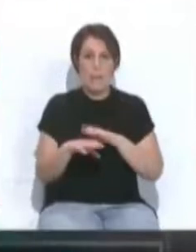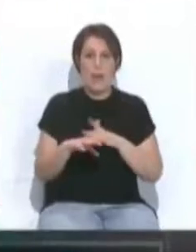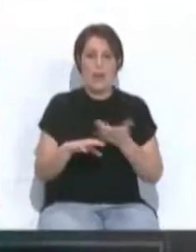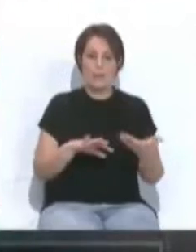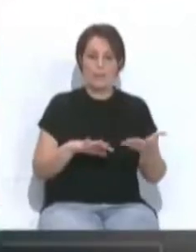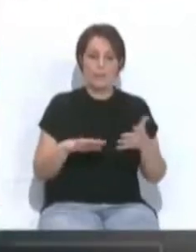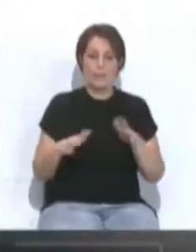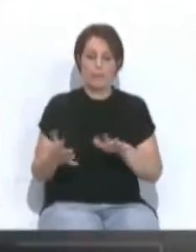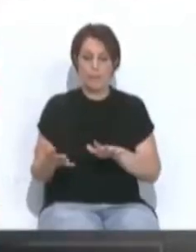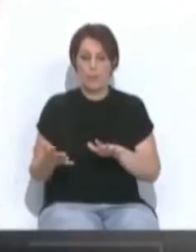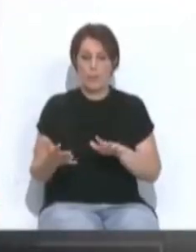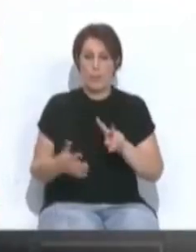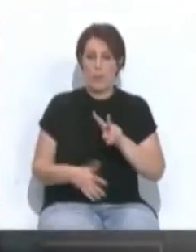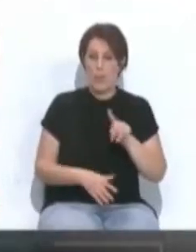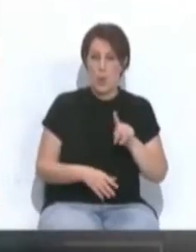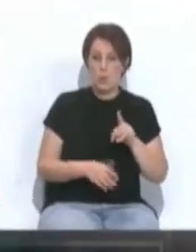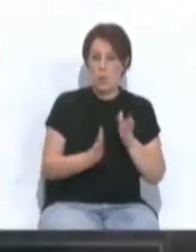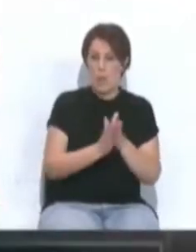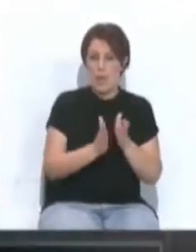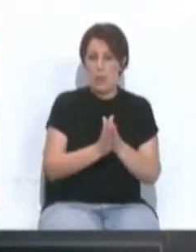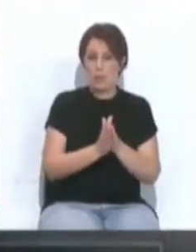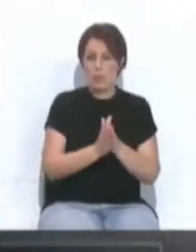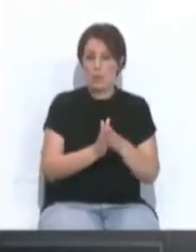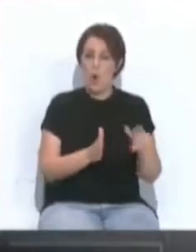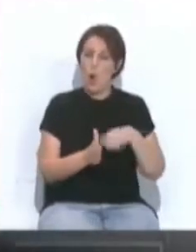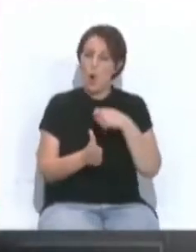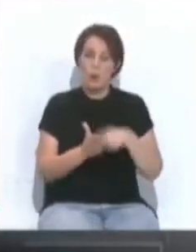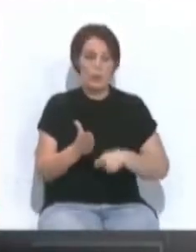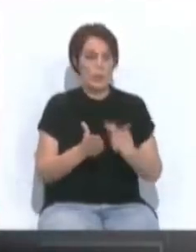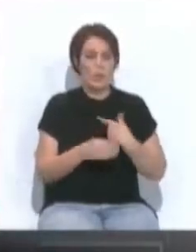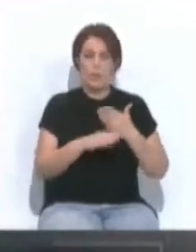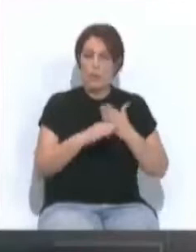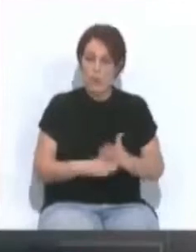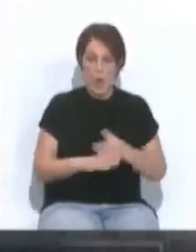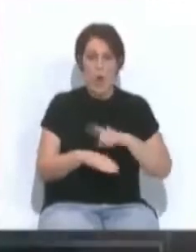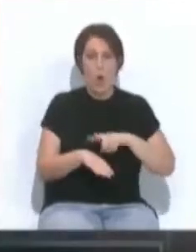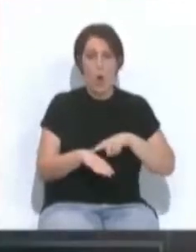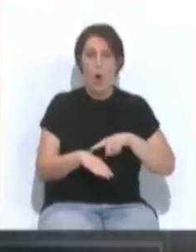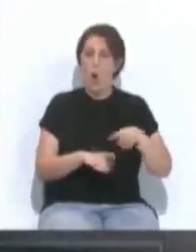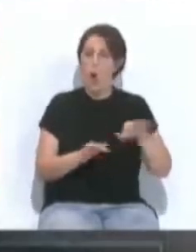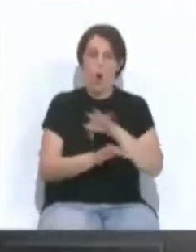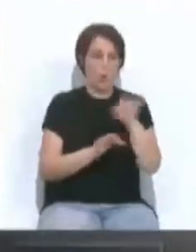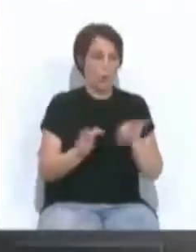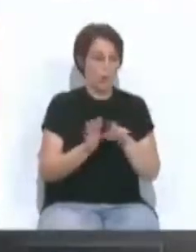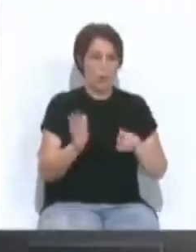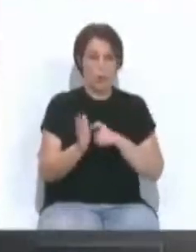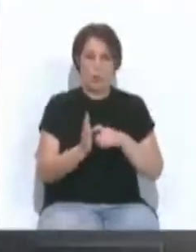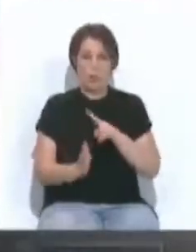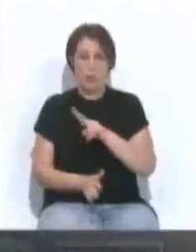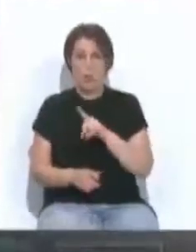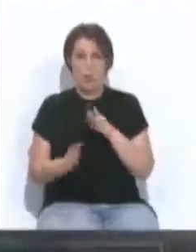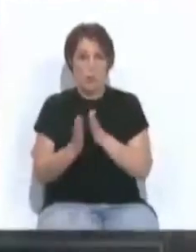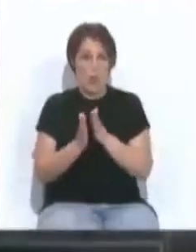convertir a 21 compañeros en contratos de fijo a tiempo completo y otros 21